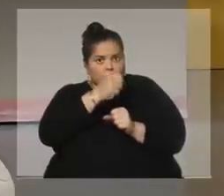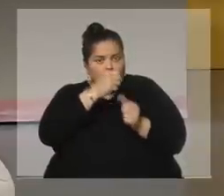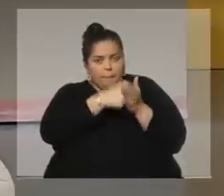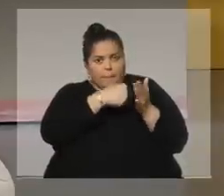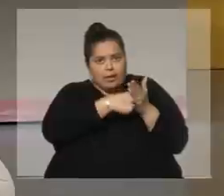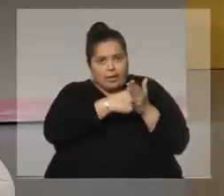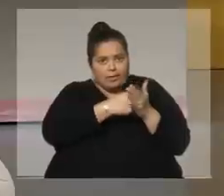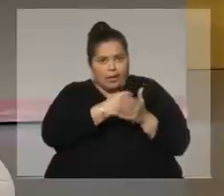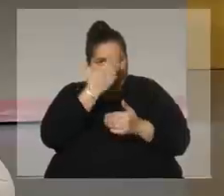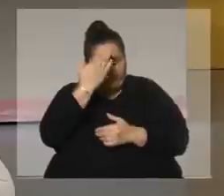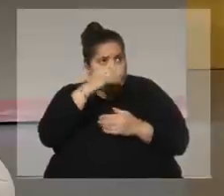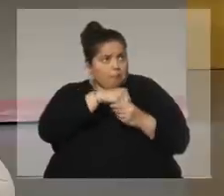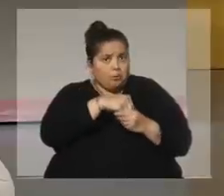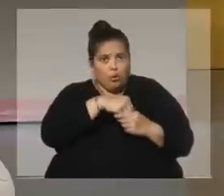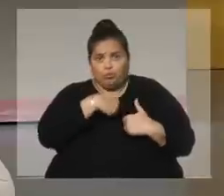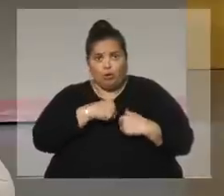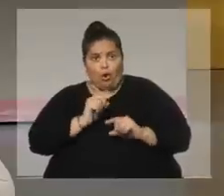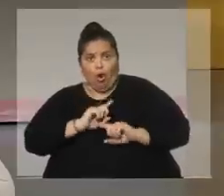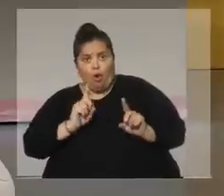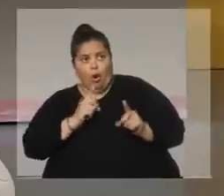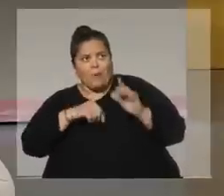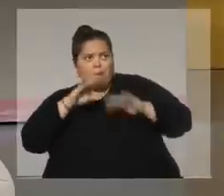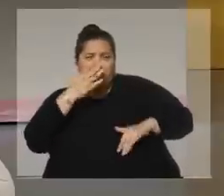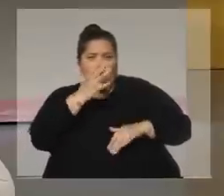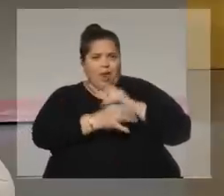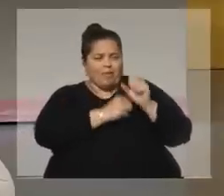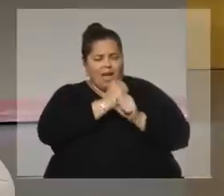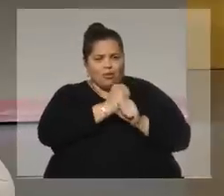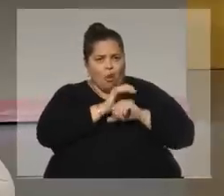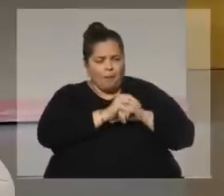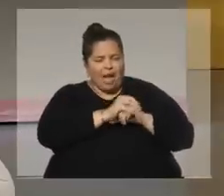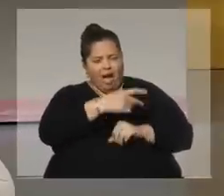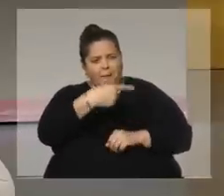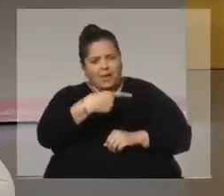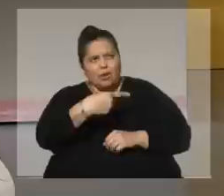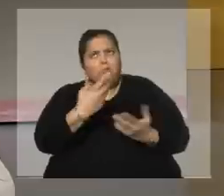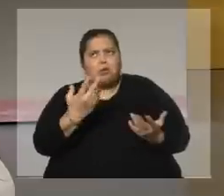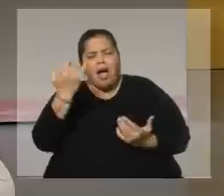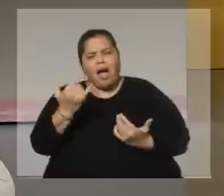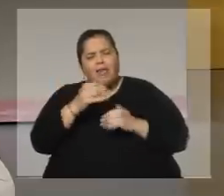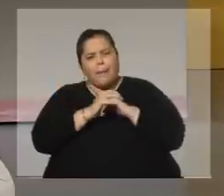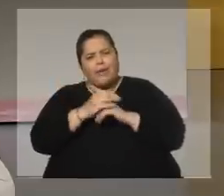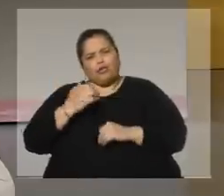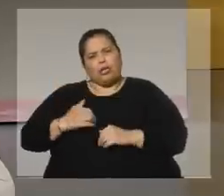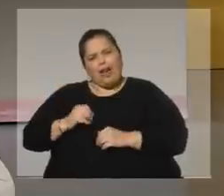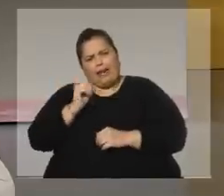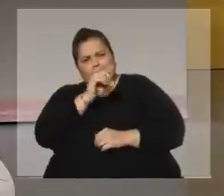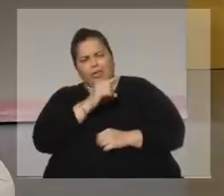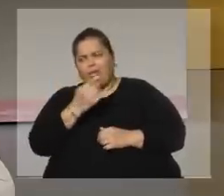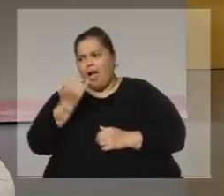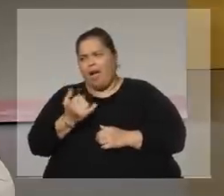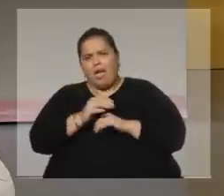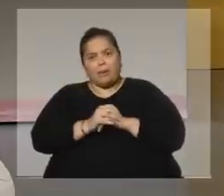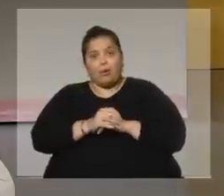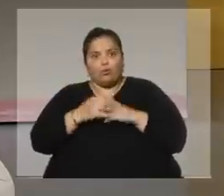de lo que yo milito y sin embargo, por encima de eso hay amistad. Tengo amigos en la Argentina, tengo amigos. Ah, nunca a un amigo